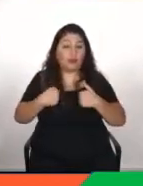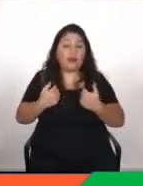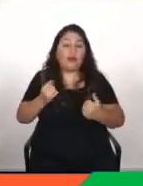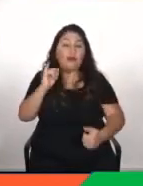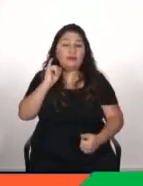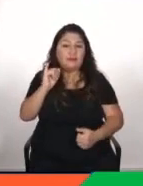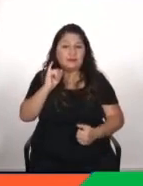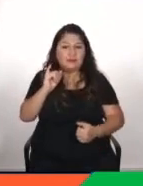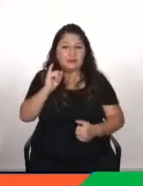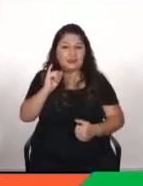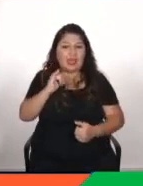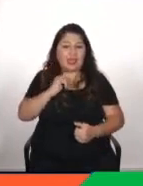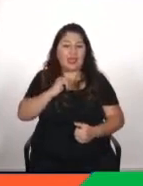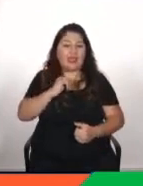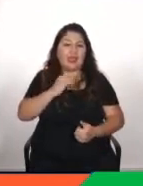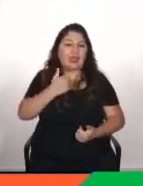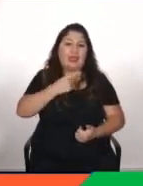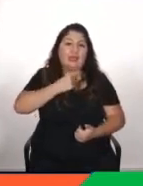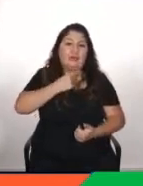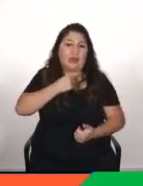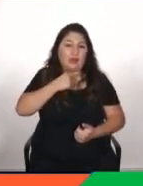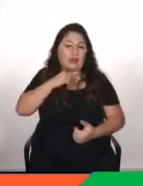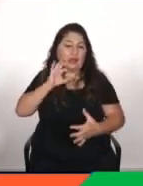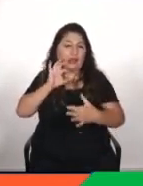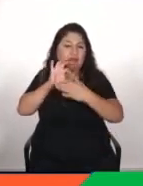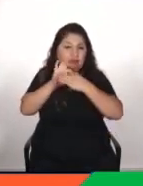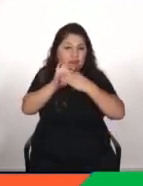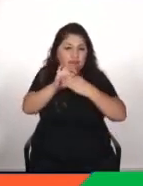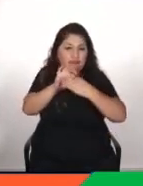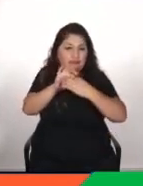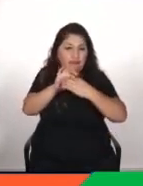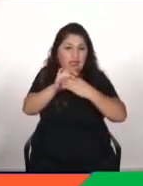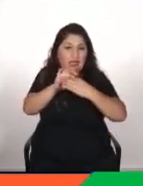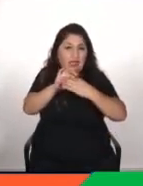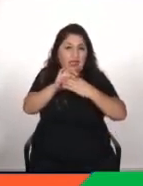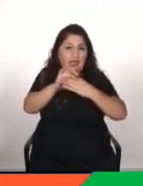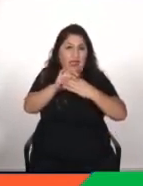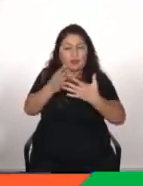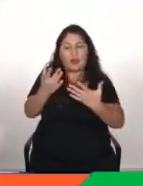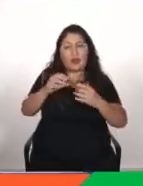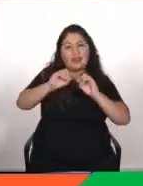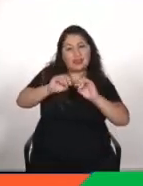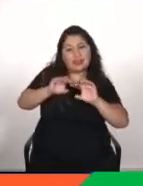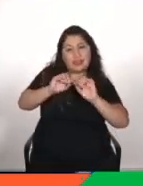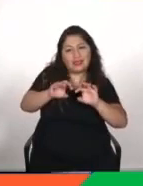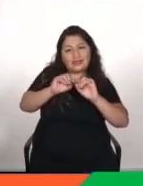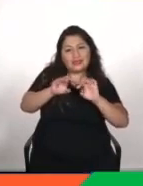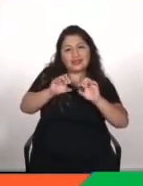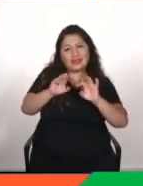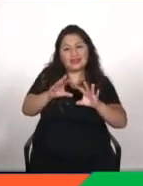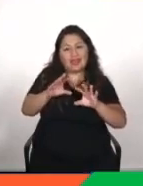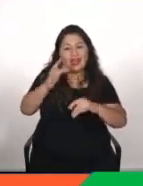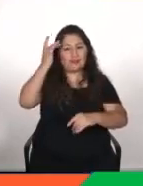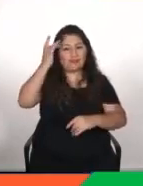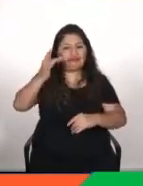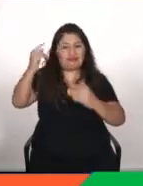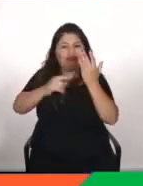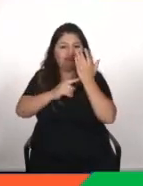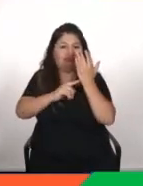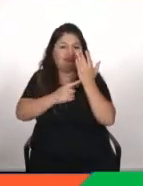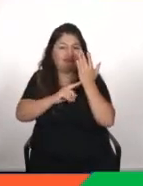sí me gusta estar relacionado con sobre todo la parte más académica de lo que es la inteligencia artificial para estar ahí en la frontera de lo nuevo